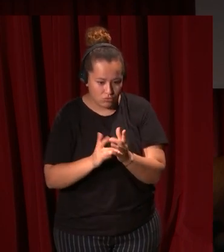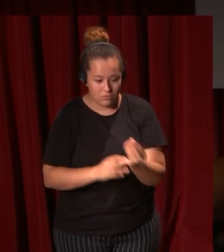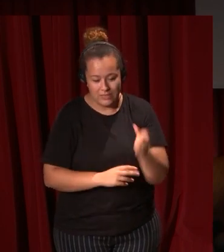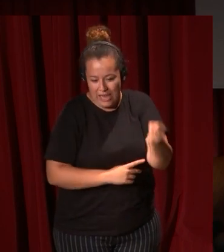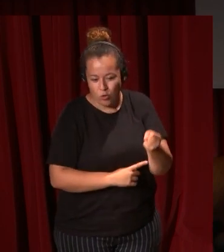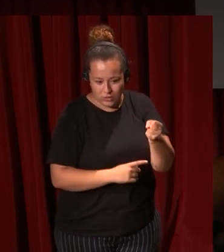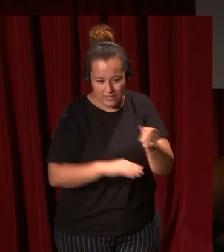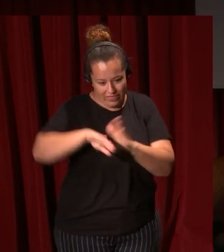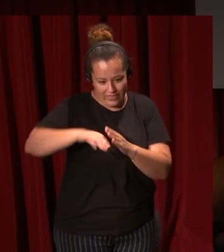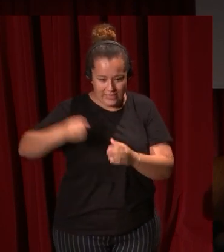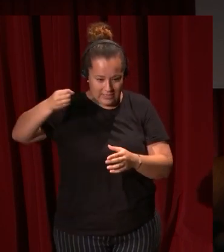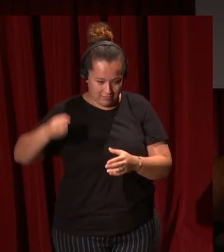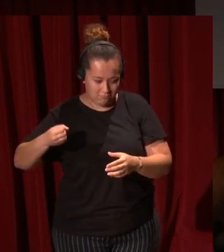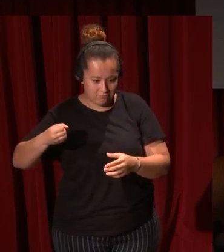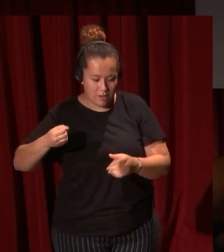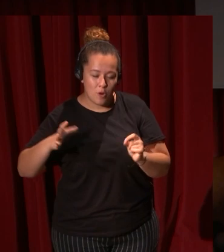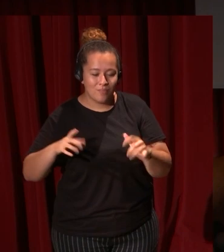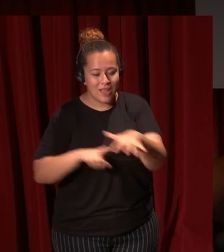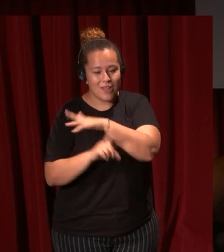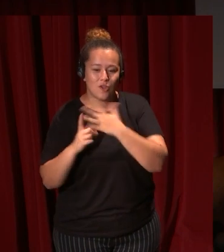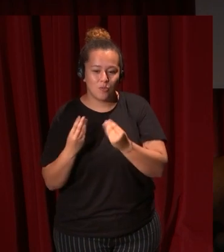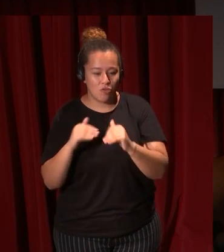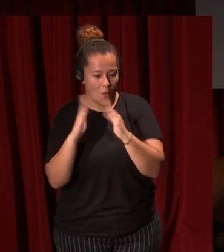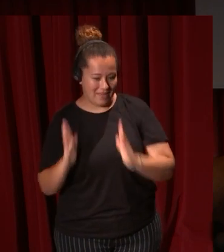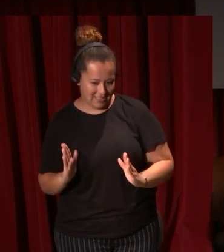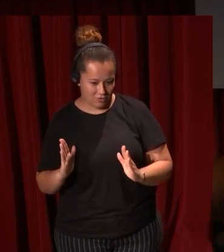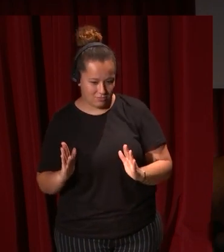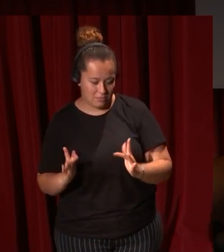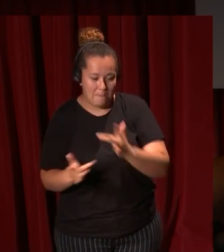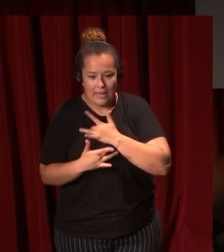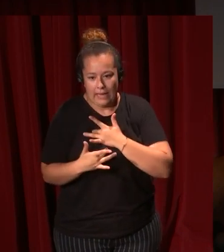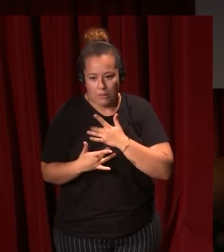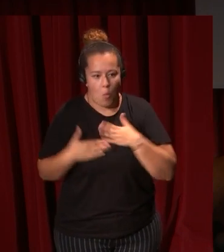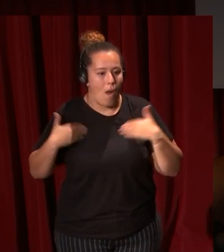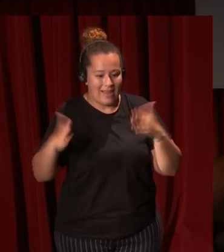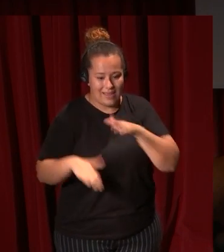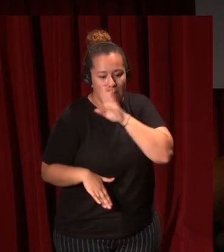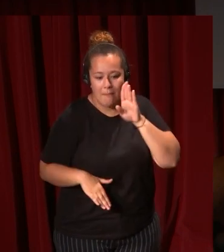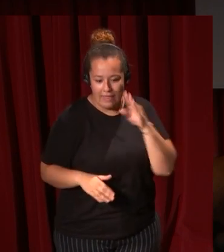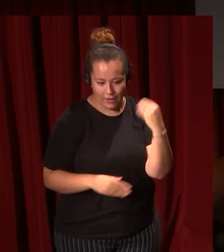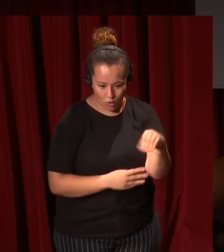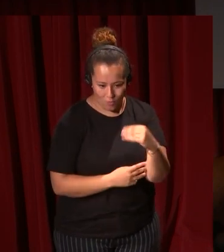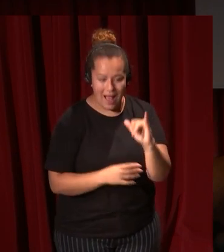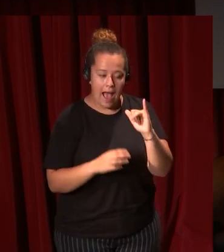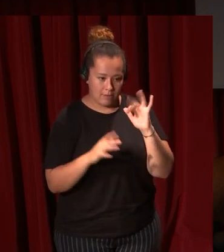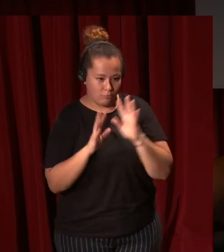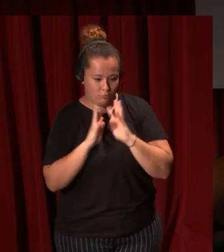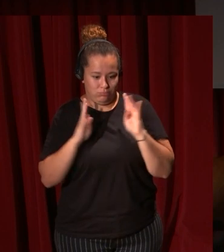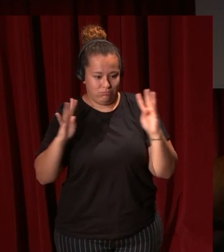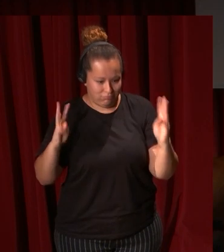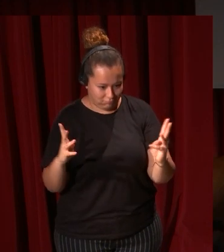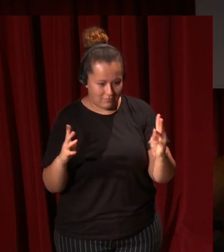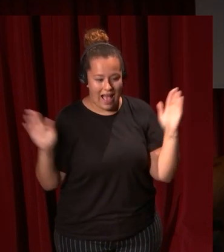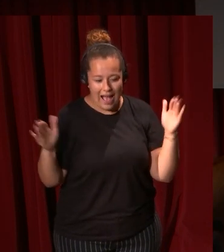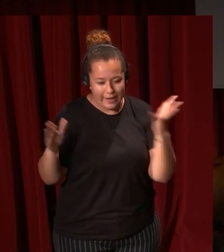pero situado en un entorno muy doméstico la virgen es cualquier madre joven y aunque está rodeada de ángeles los colores